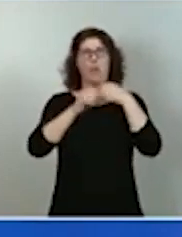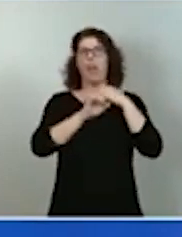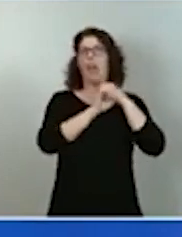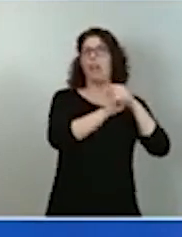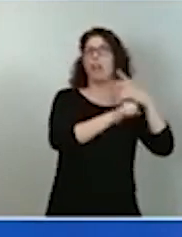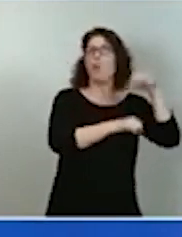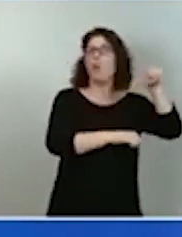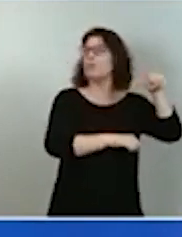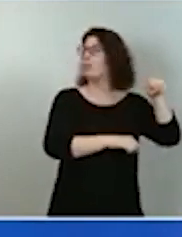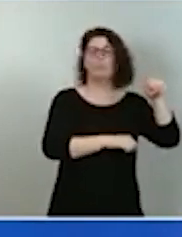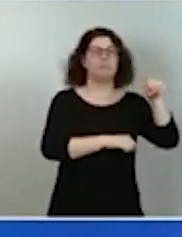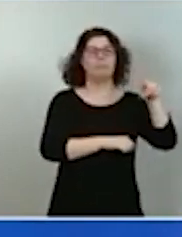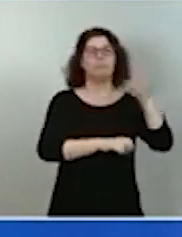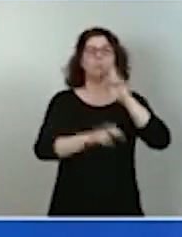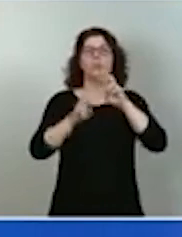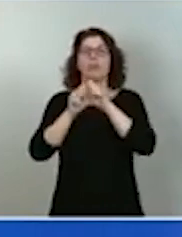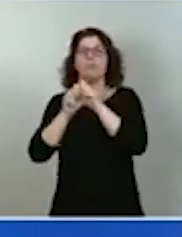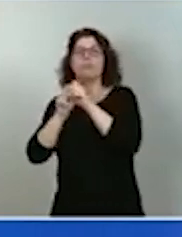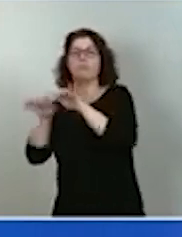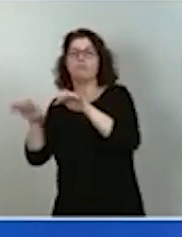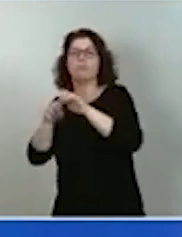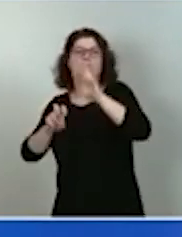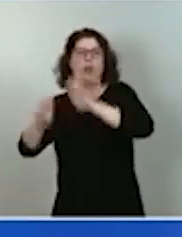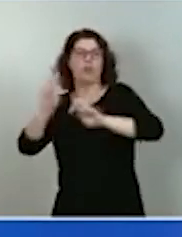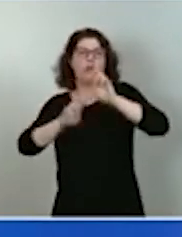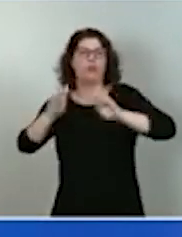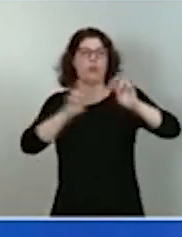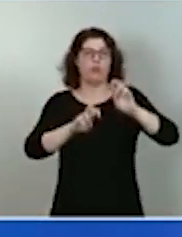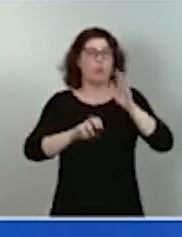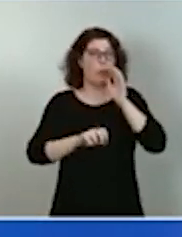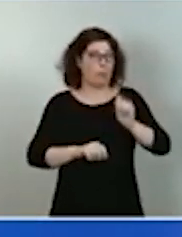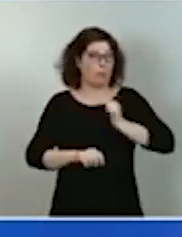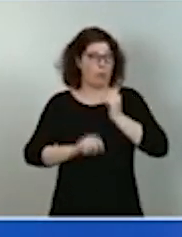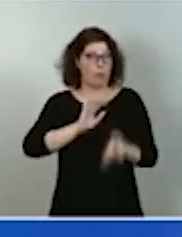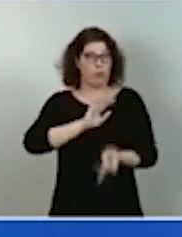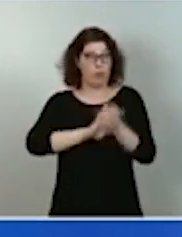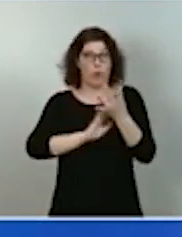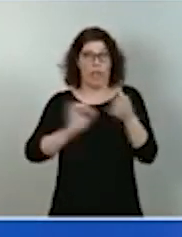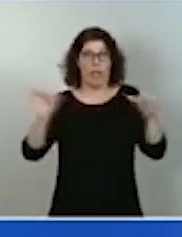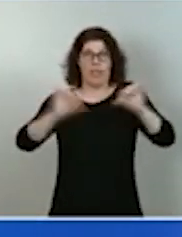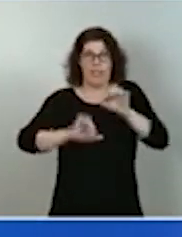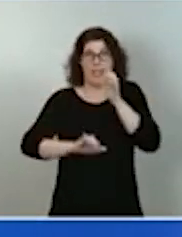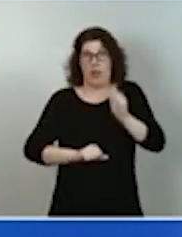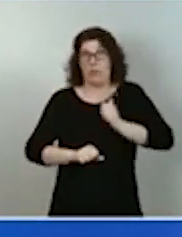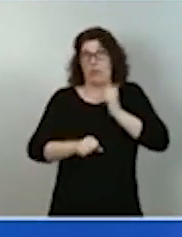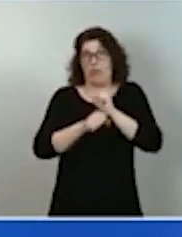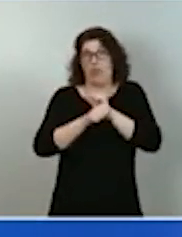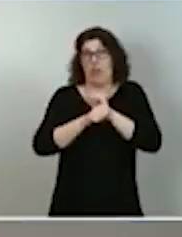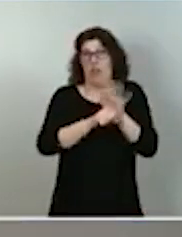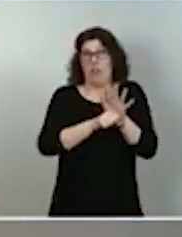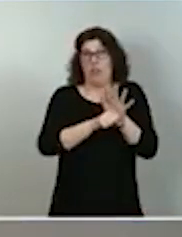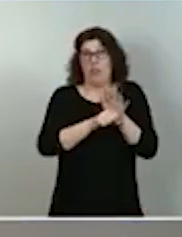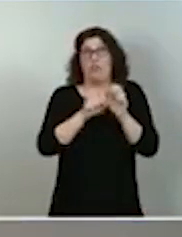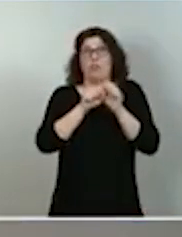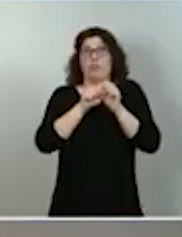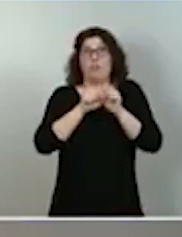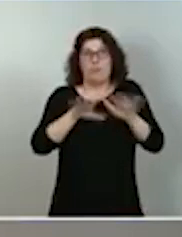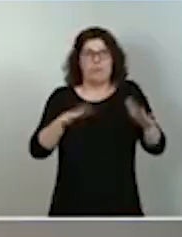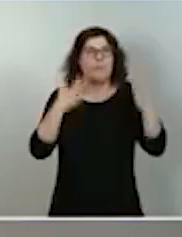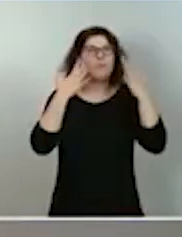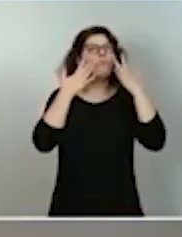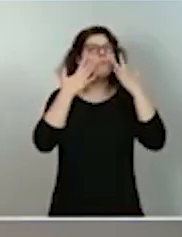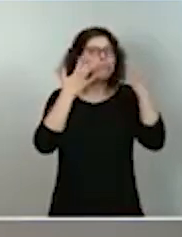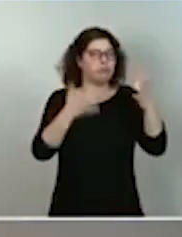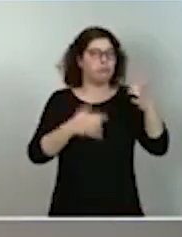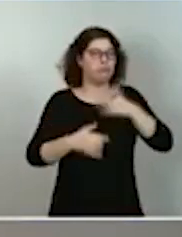sector económico que cuando viene una crisis como la que está provocando la COVID-19 revela las vulnerabilidades de nuestra estructura.